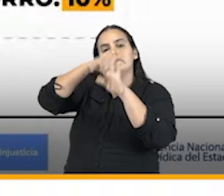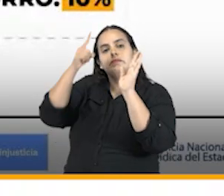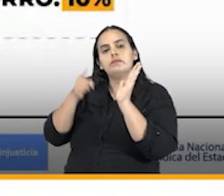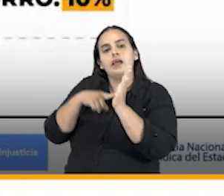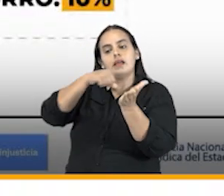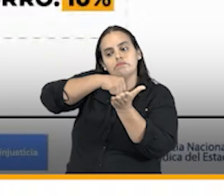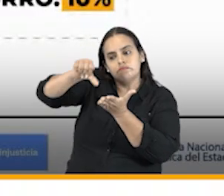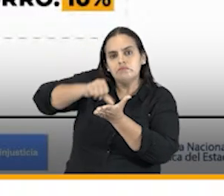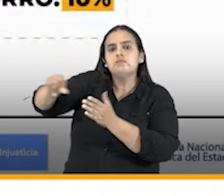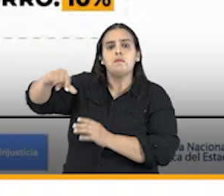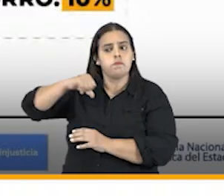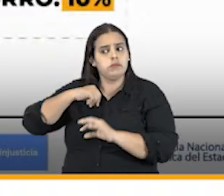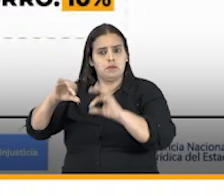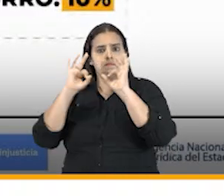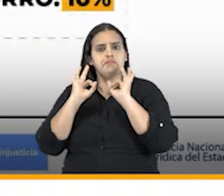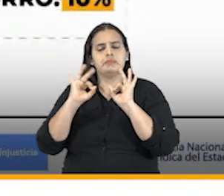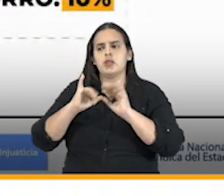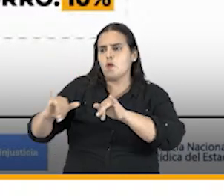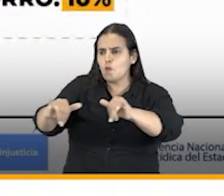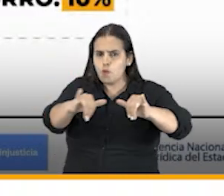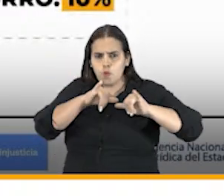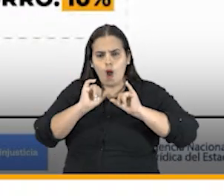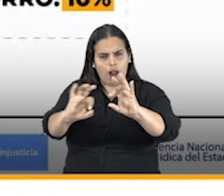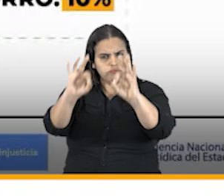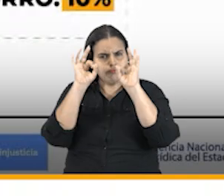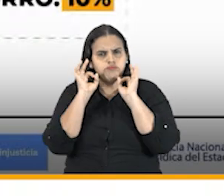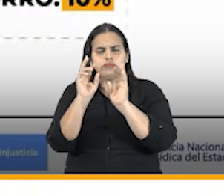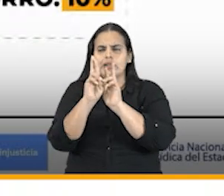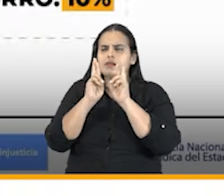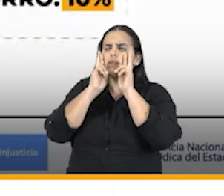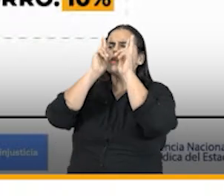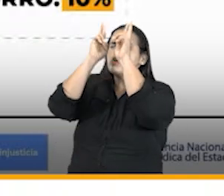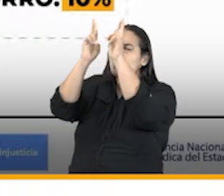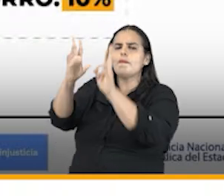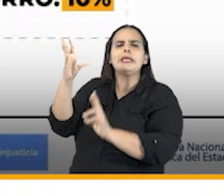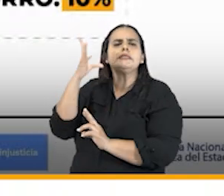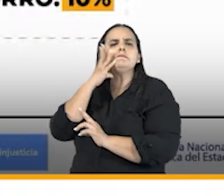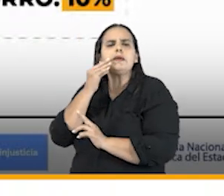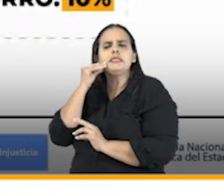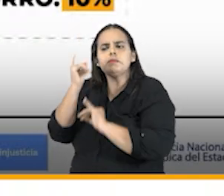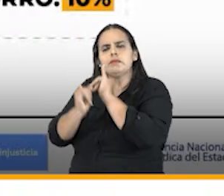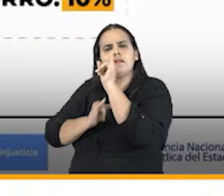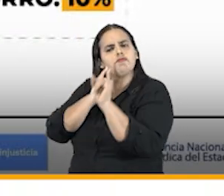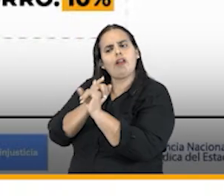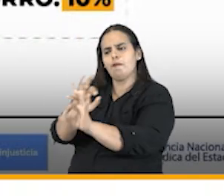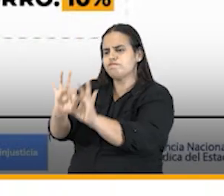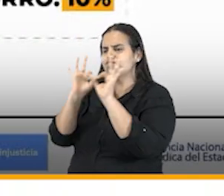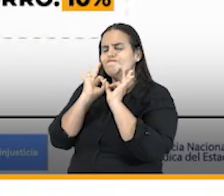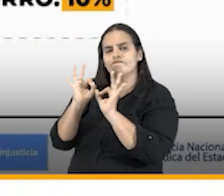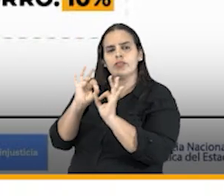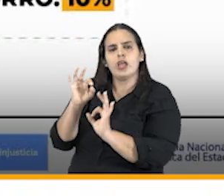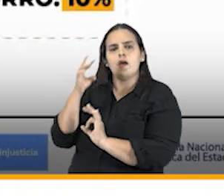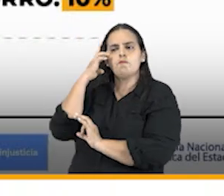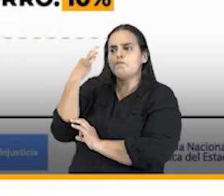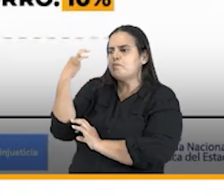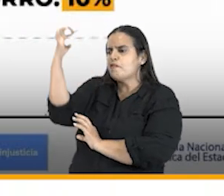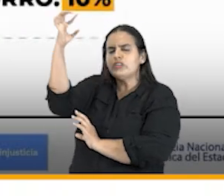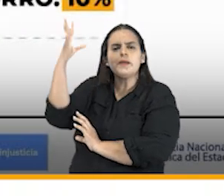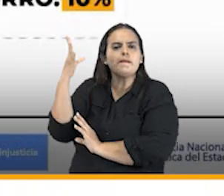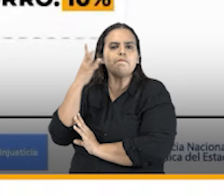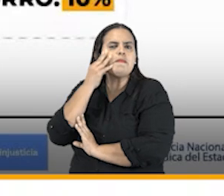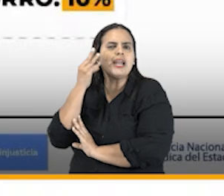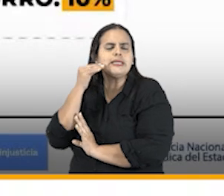inversión cuenten con las mismas credenciales reconocimiento y experiencia internacional mínimo con la misma